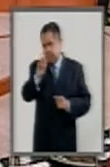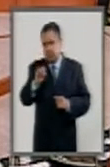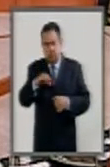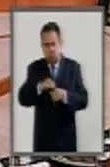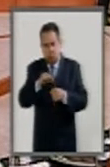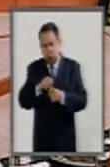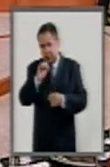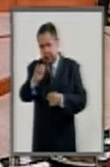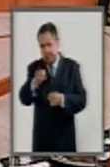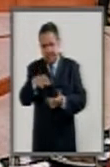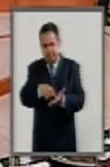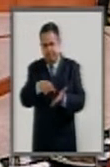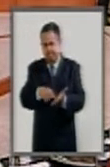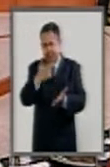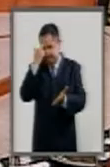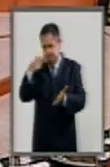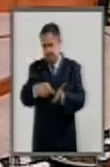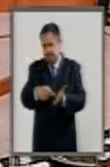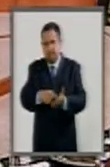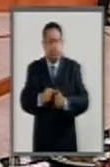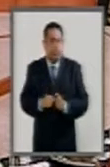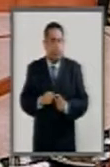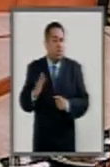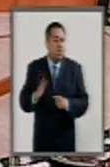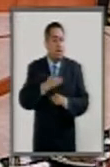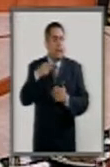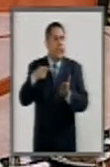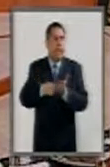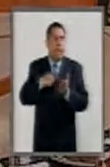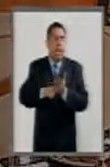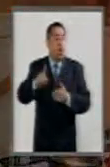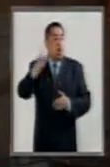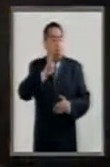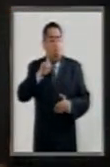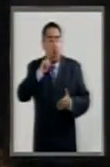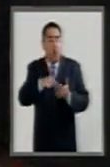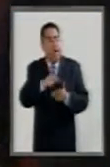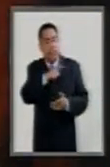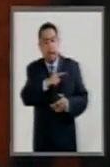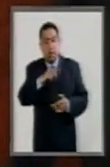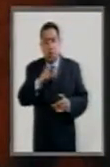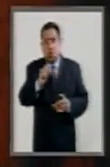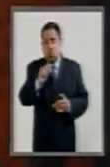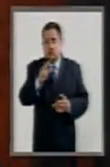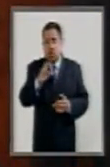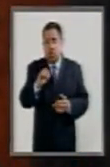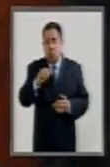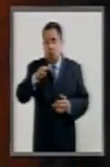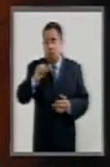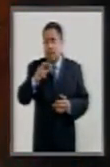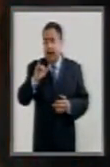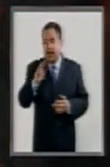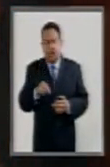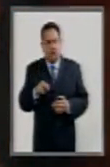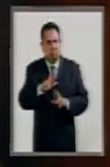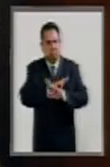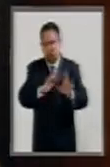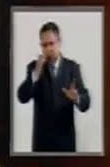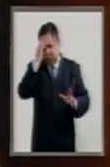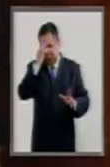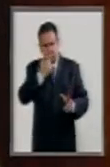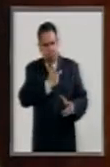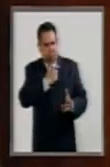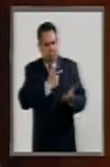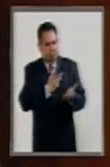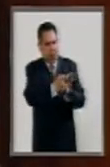porque se propone a la ciudadana Rosario Marín a ser condecorada con el